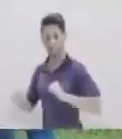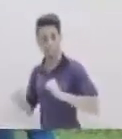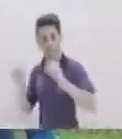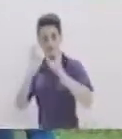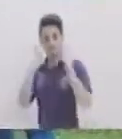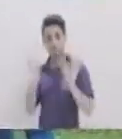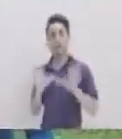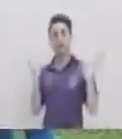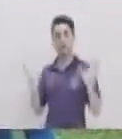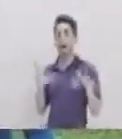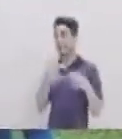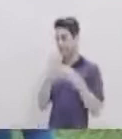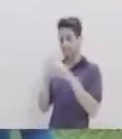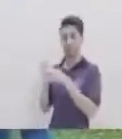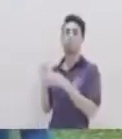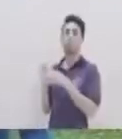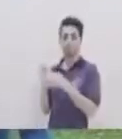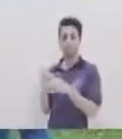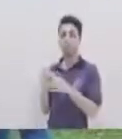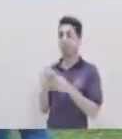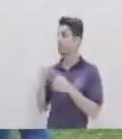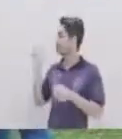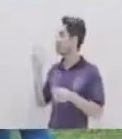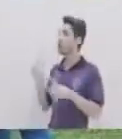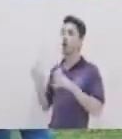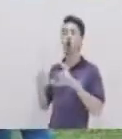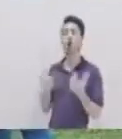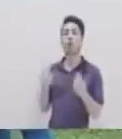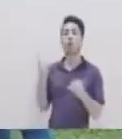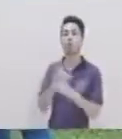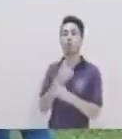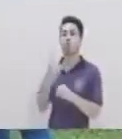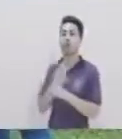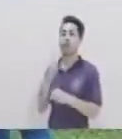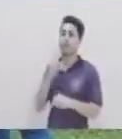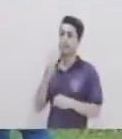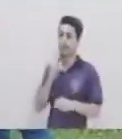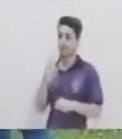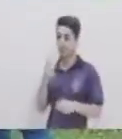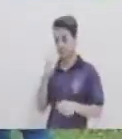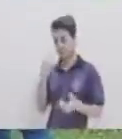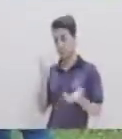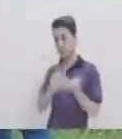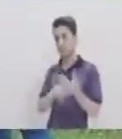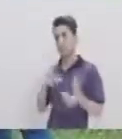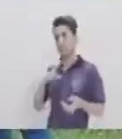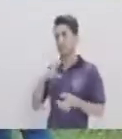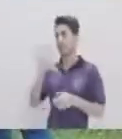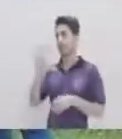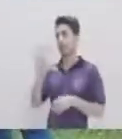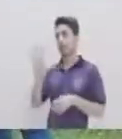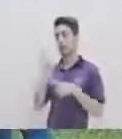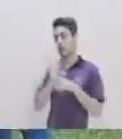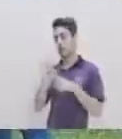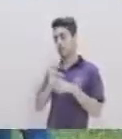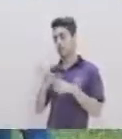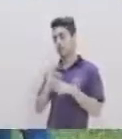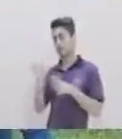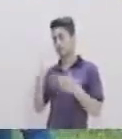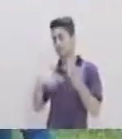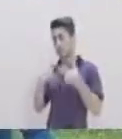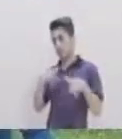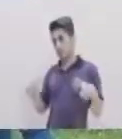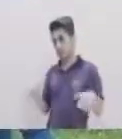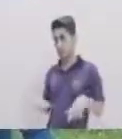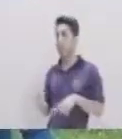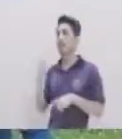sentimientos? Pues esto se relaciona ahora con cómo utilizar el verbo Establecimos que hay cinco funciones del lenguaje En